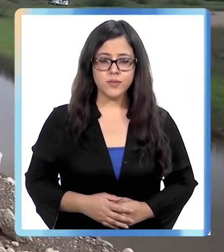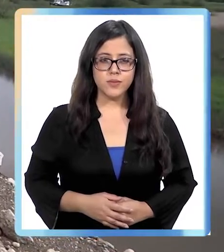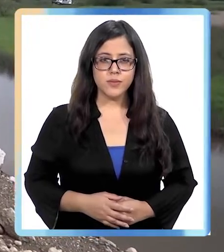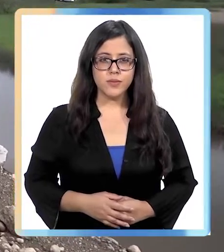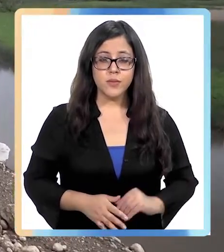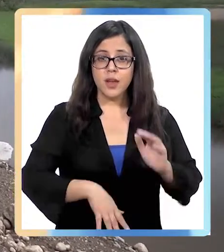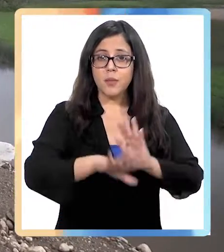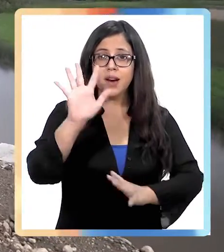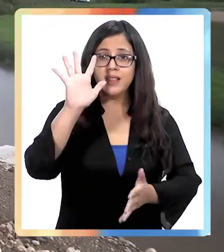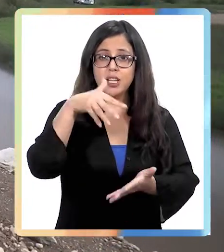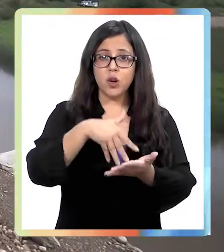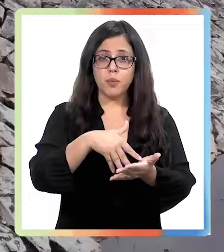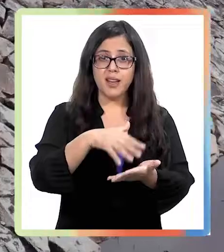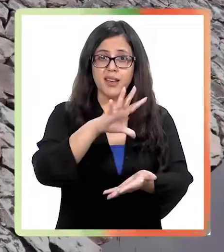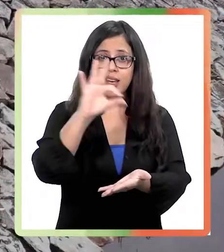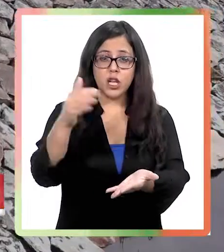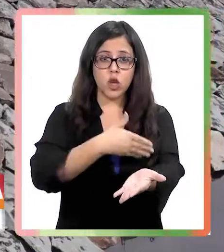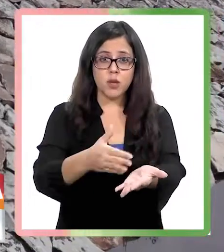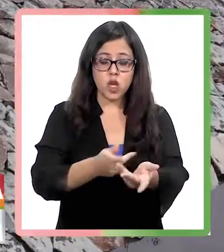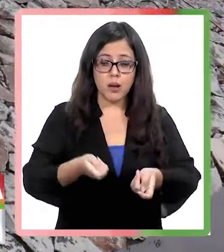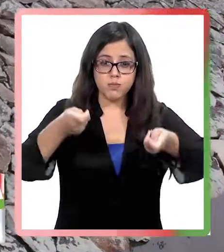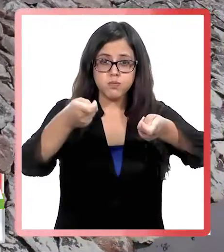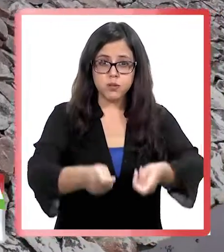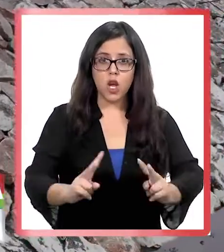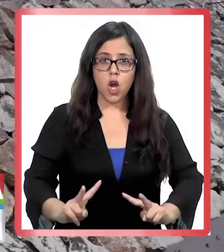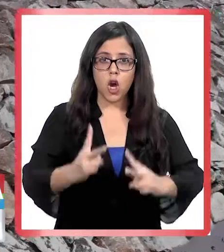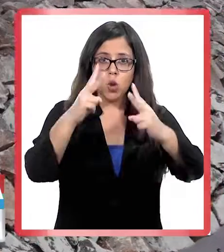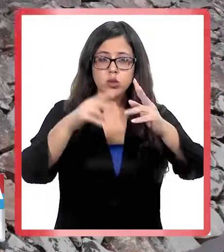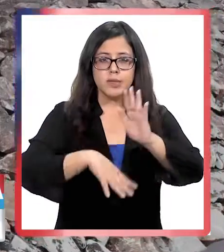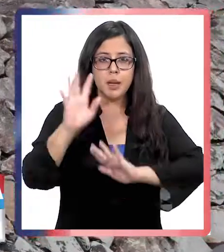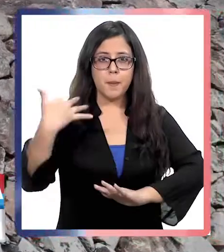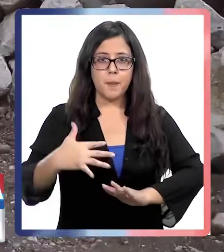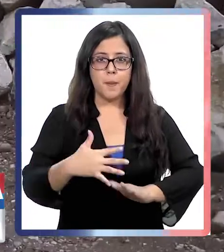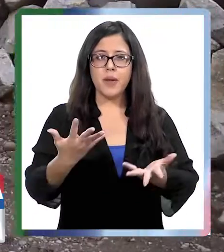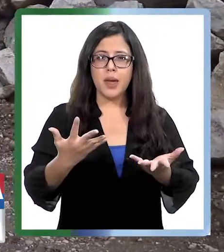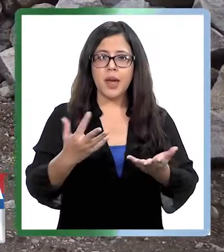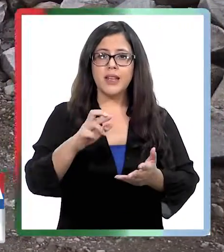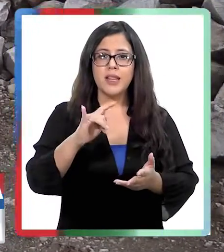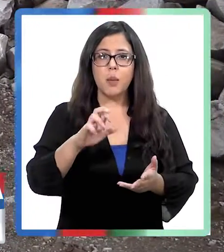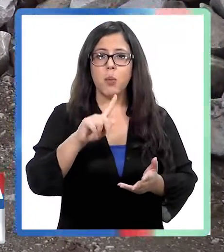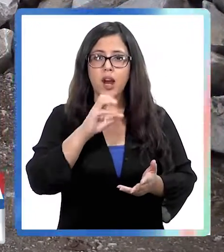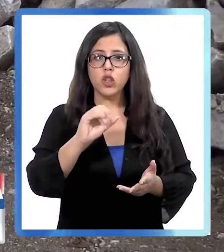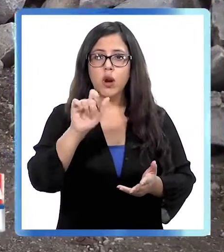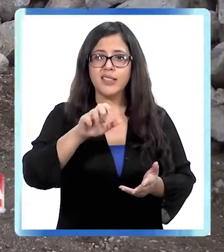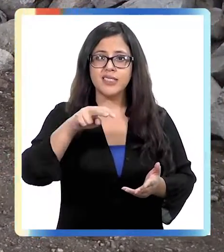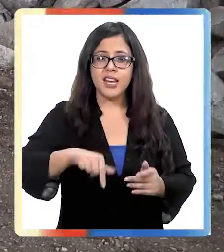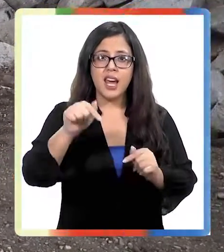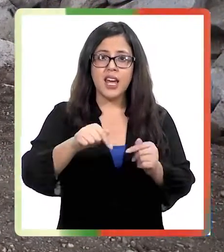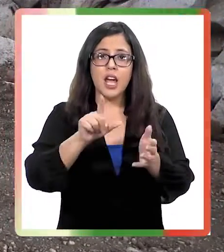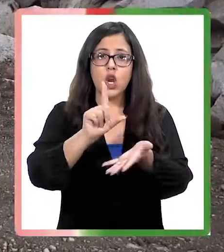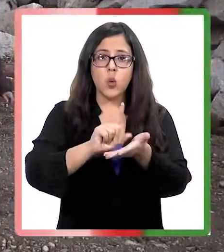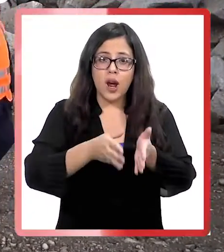Más de 5.500 millones de pesos costó una de las obras más importantes para Puerto Aysén. El enrocado y áreas verdes